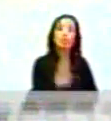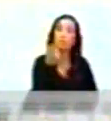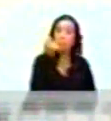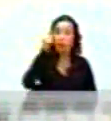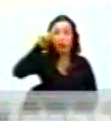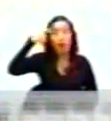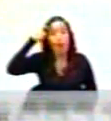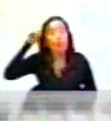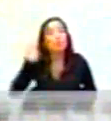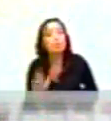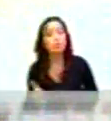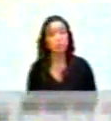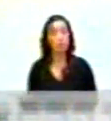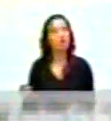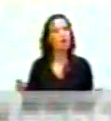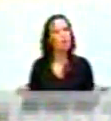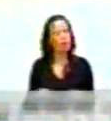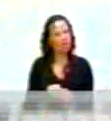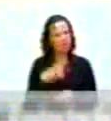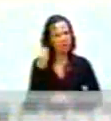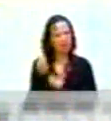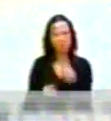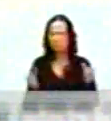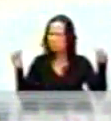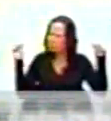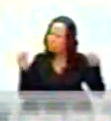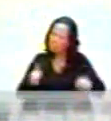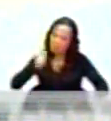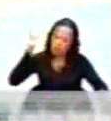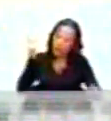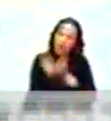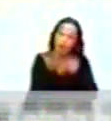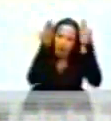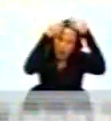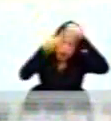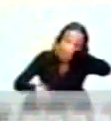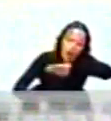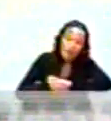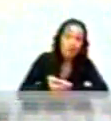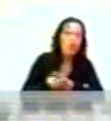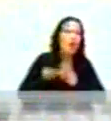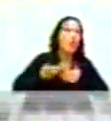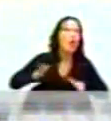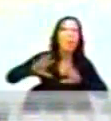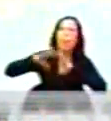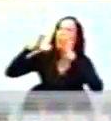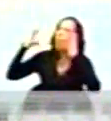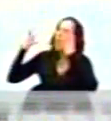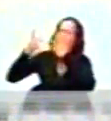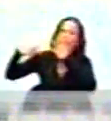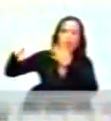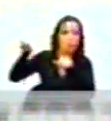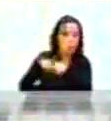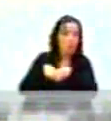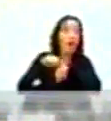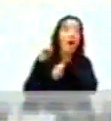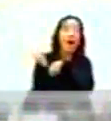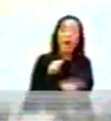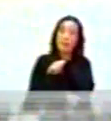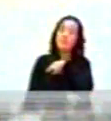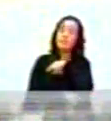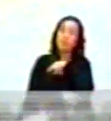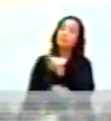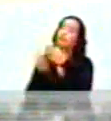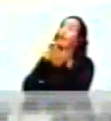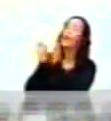Esta es una práctica corrupta que en cualquier parte del mundo se castiga ejemplarmente, señor